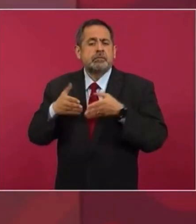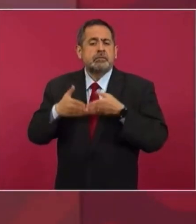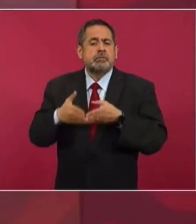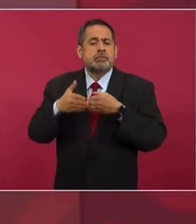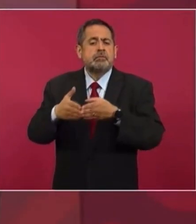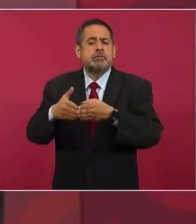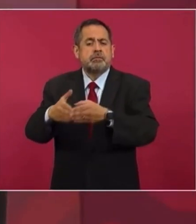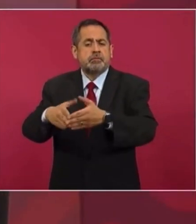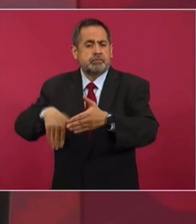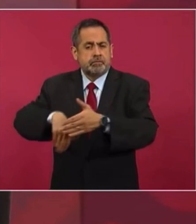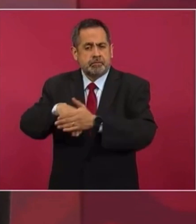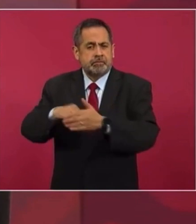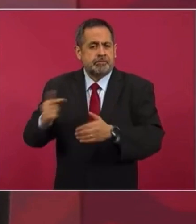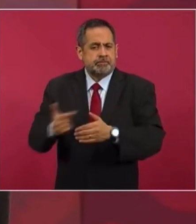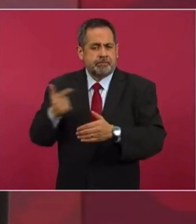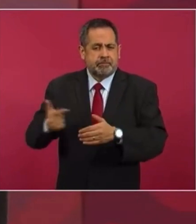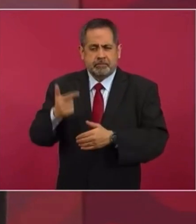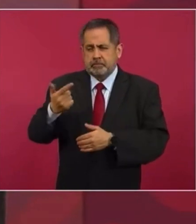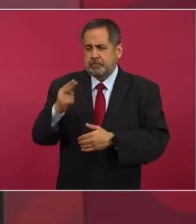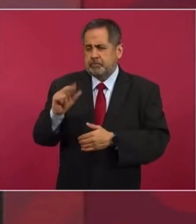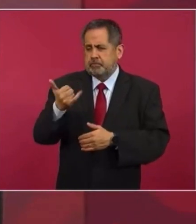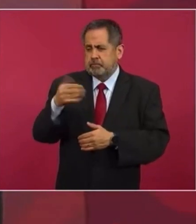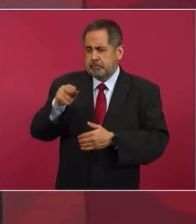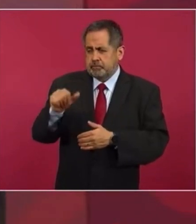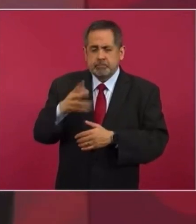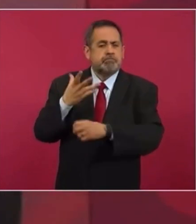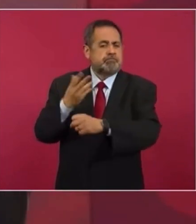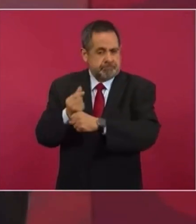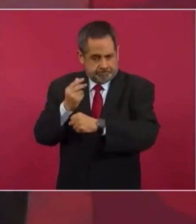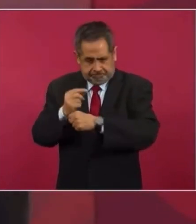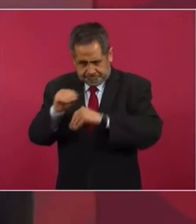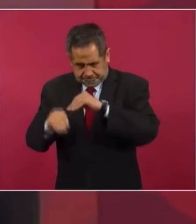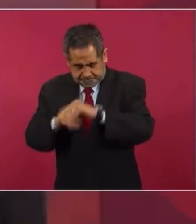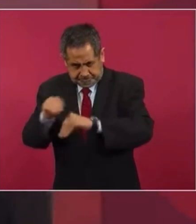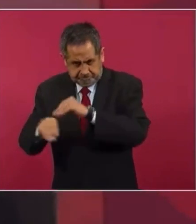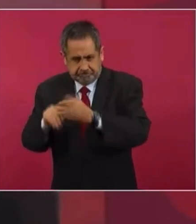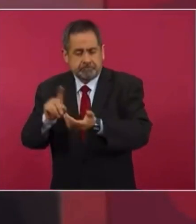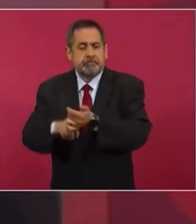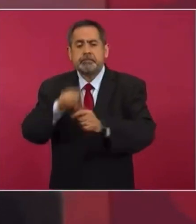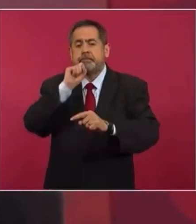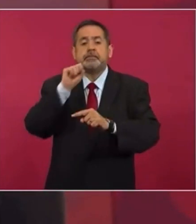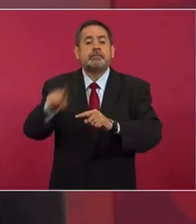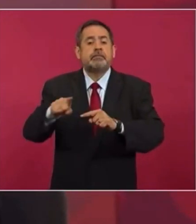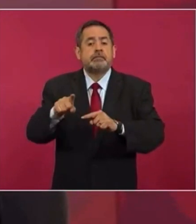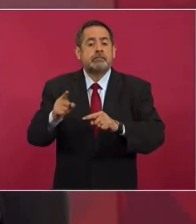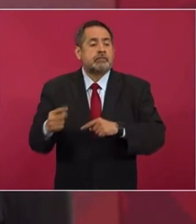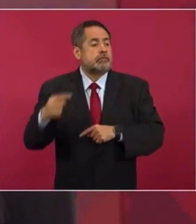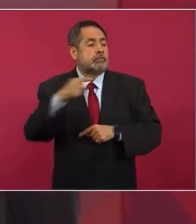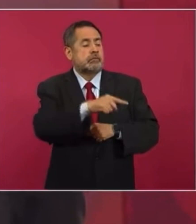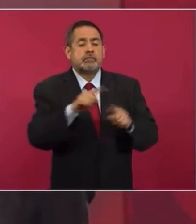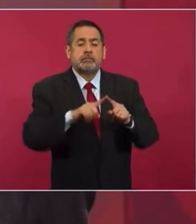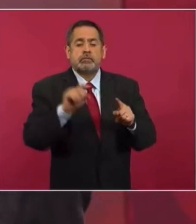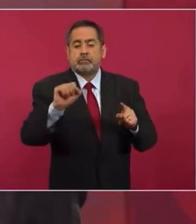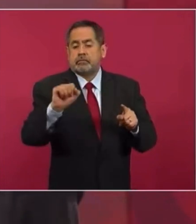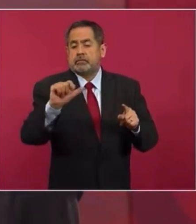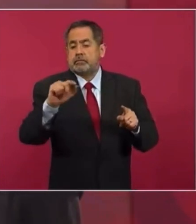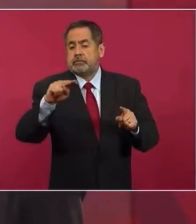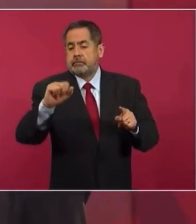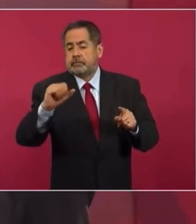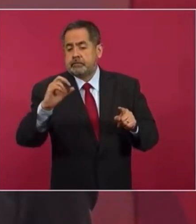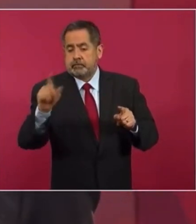ya se está modernizando el puerto de Salina Cruz, el de